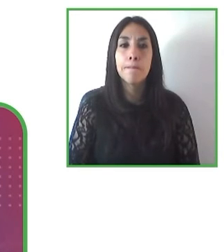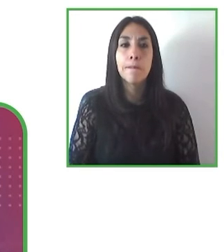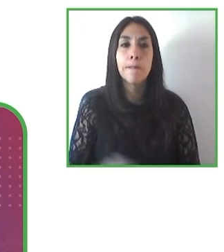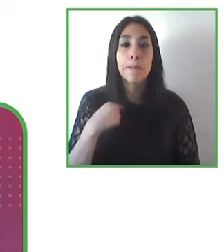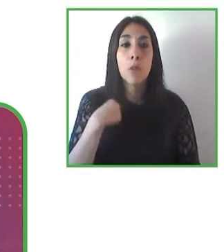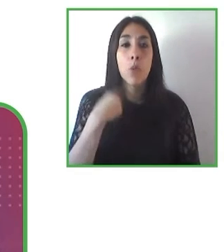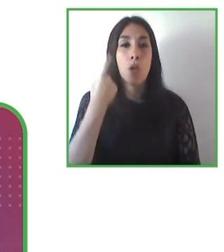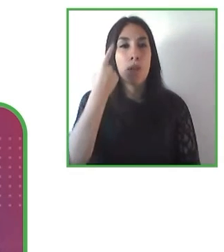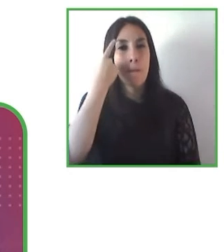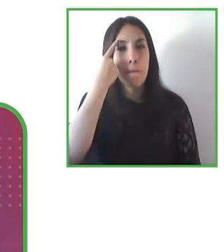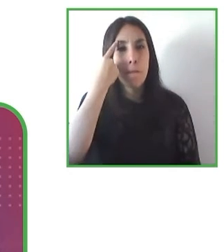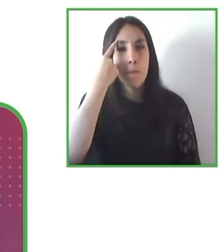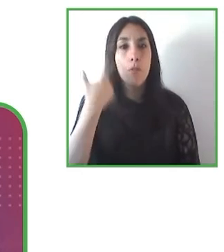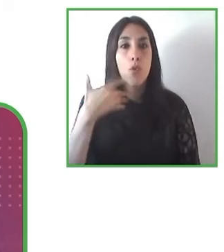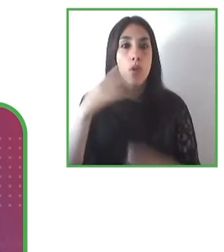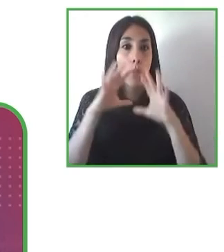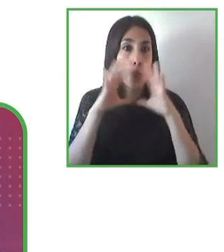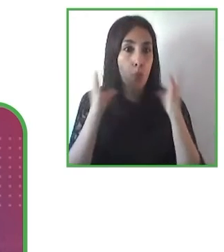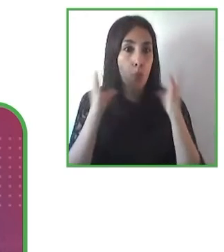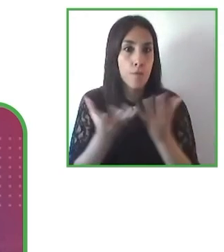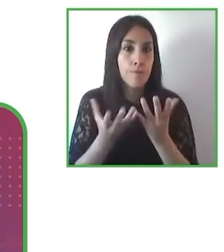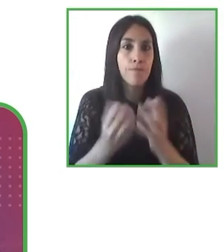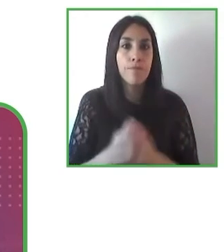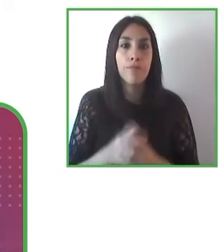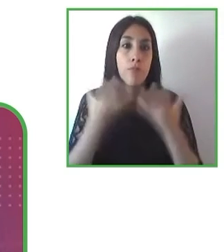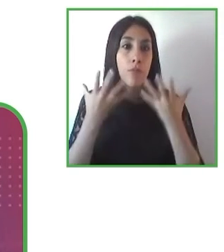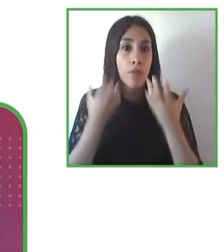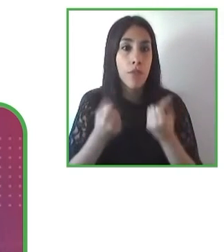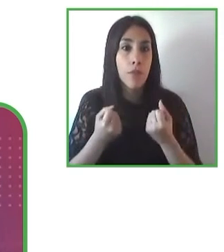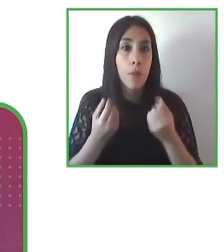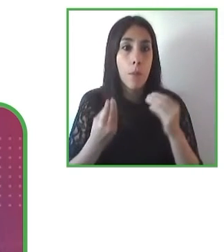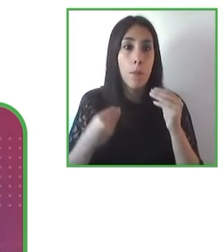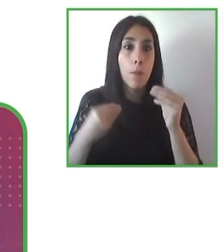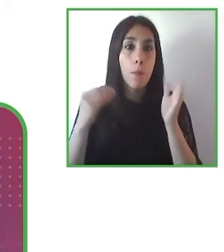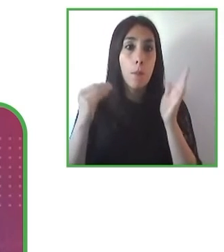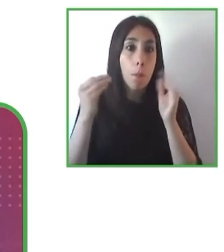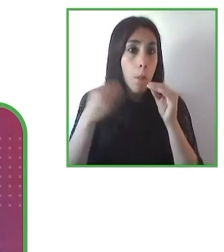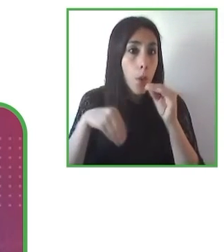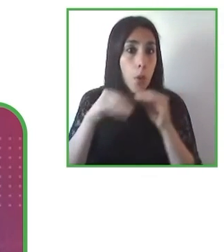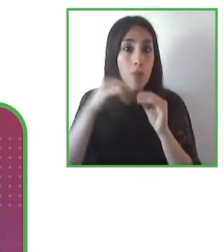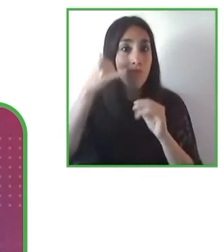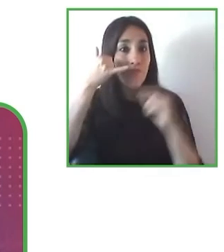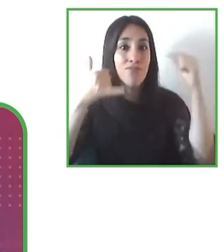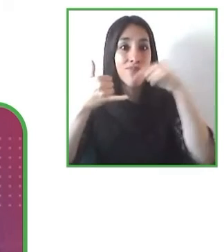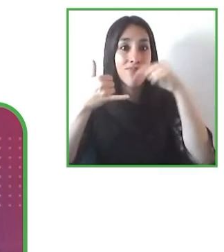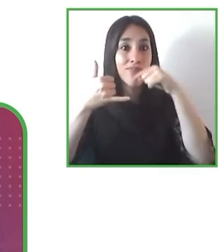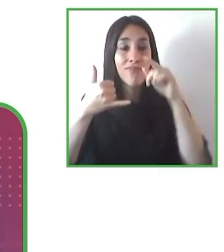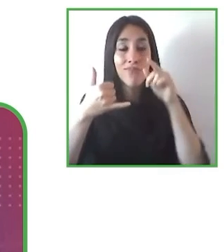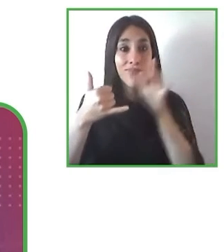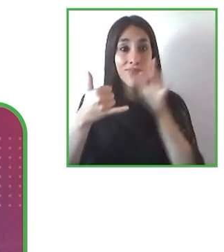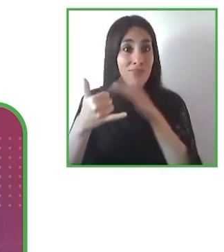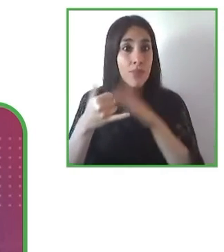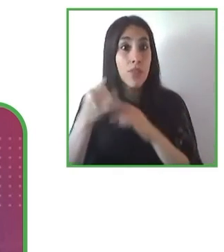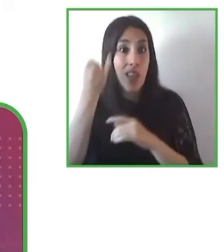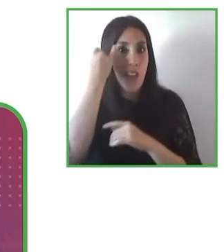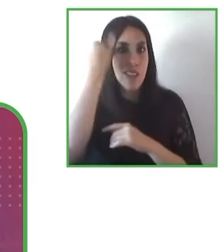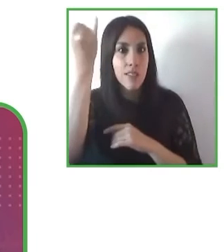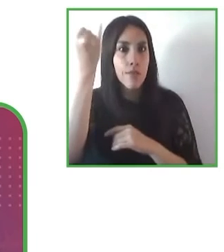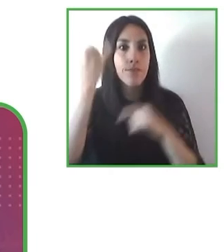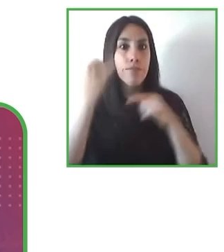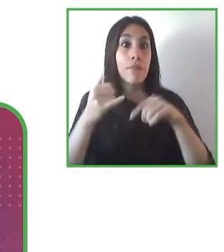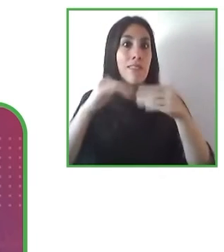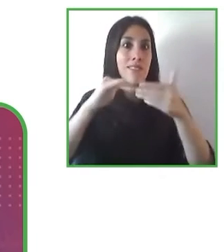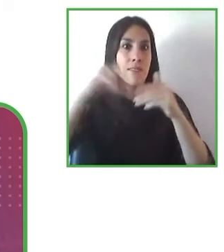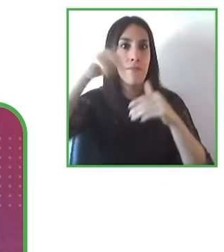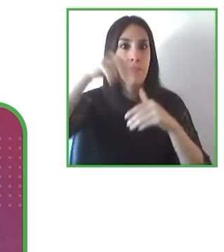cada vez más dispositivos inteligentes ciudades inteligentes es tan importante